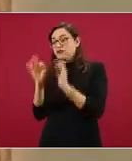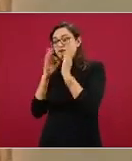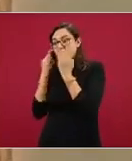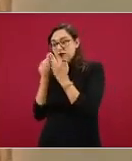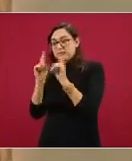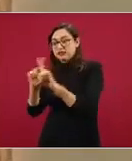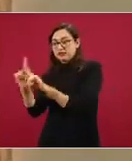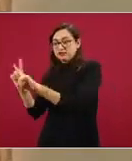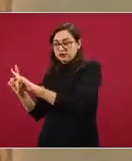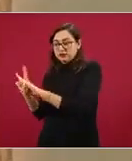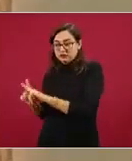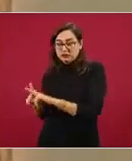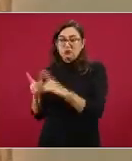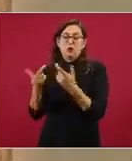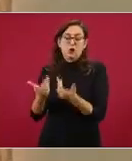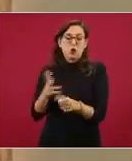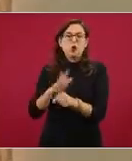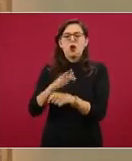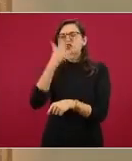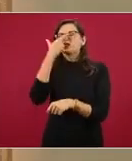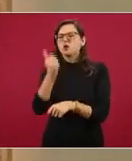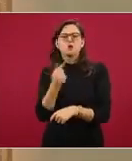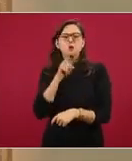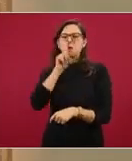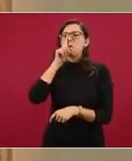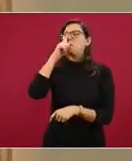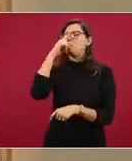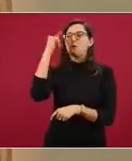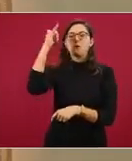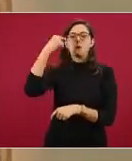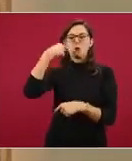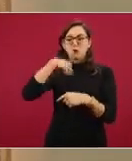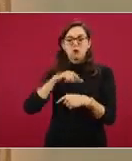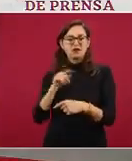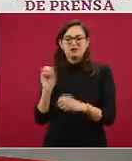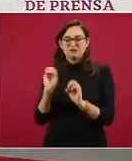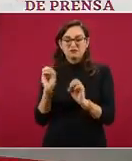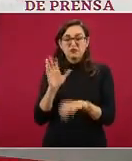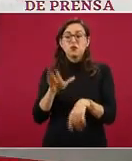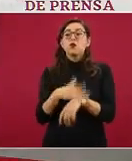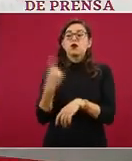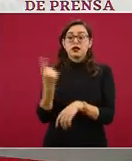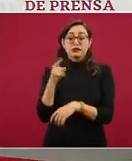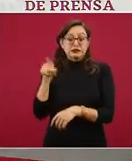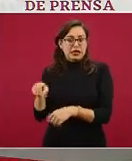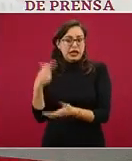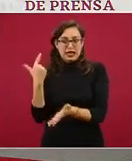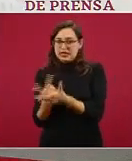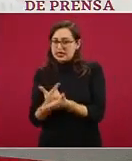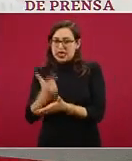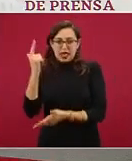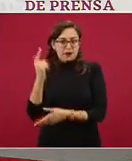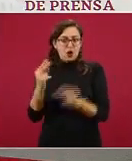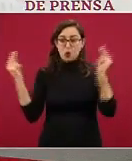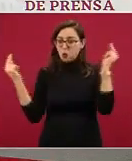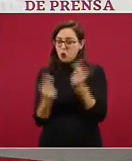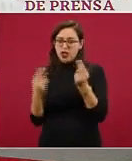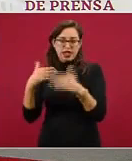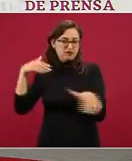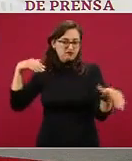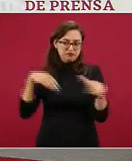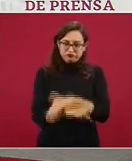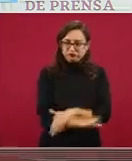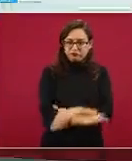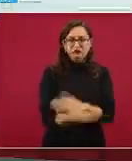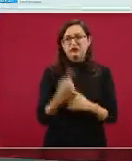se les toma la muestra son diversas. Puede ser una persona que llegó grave al hospital y que no se alcanzó a tomar la muestra,